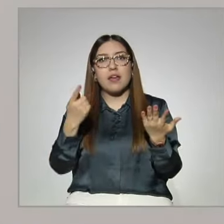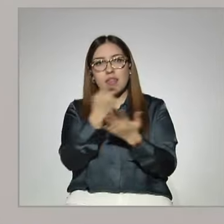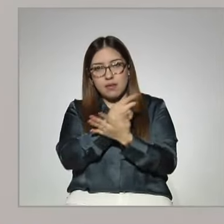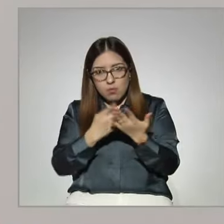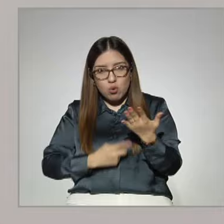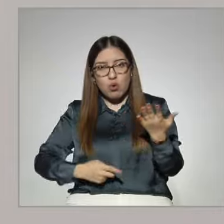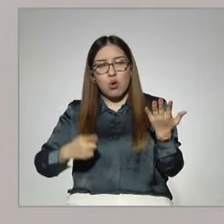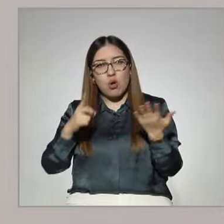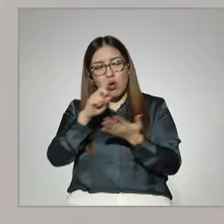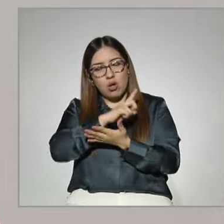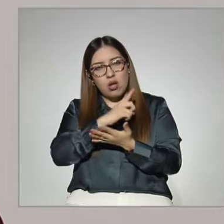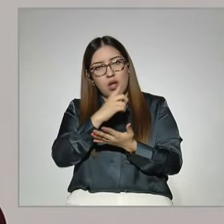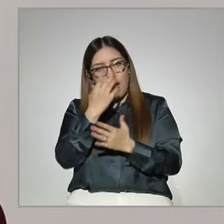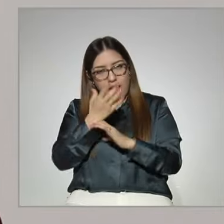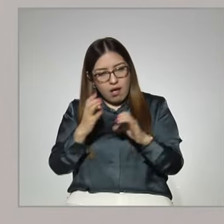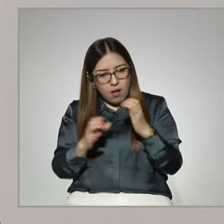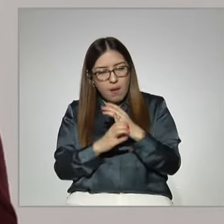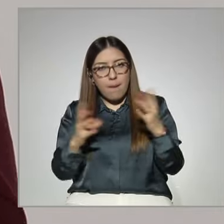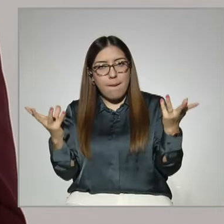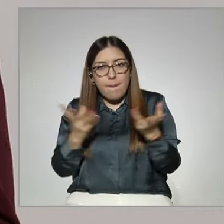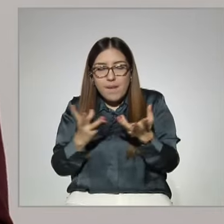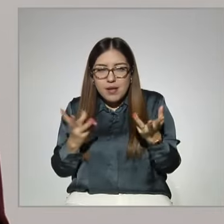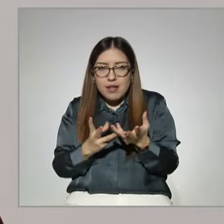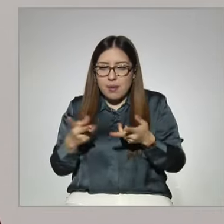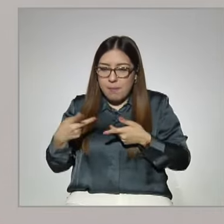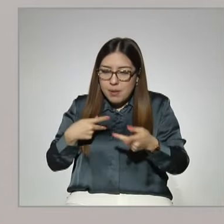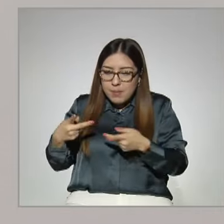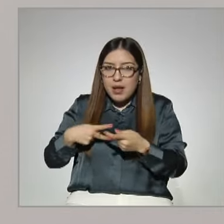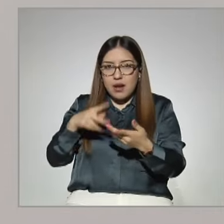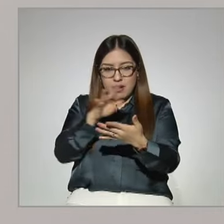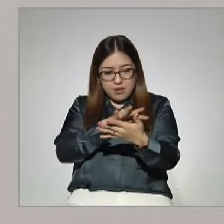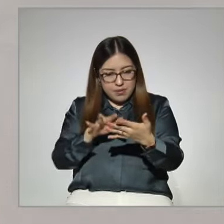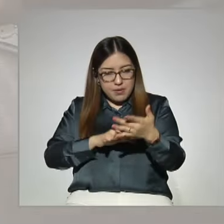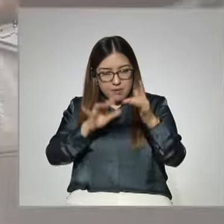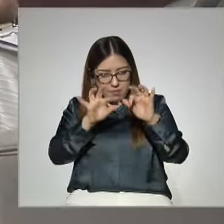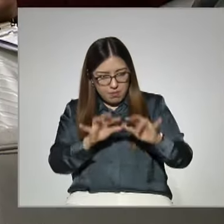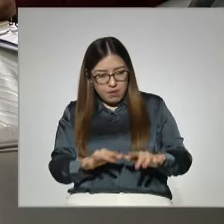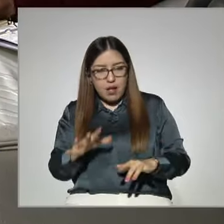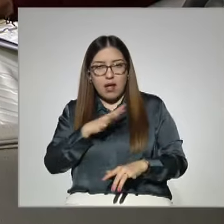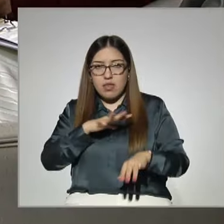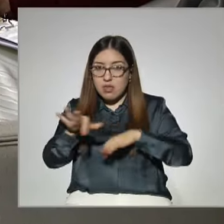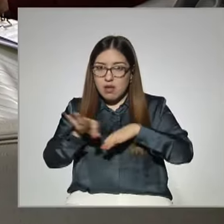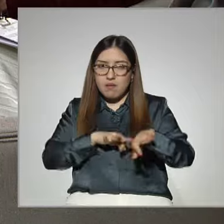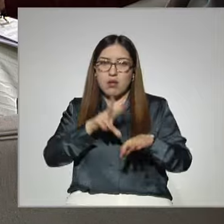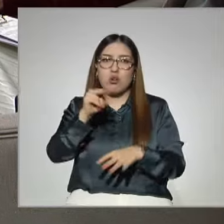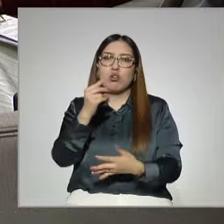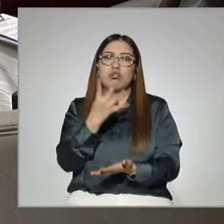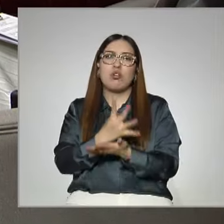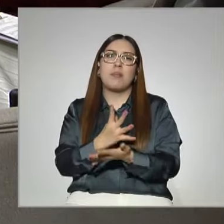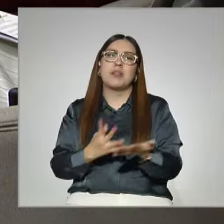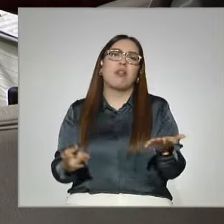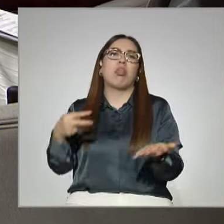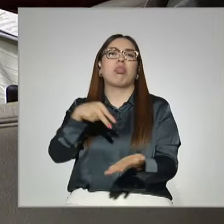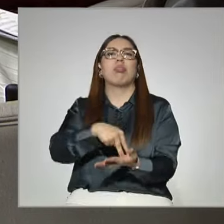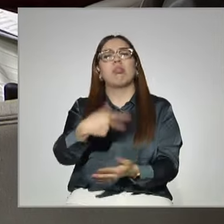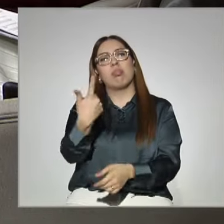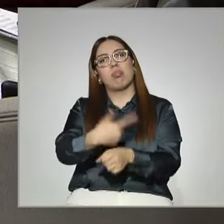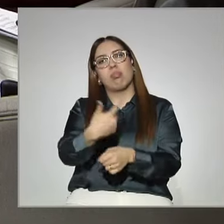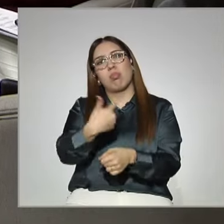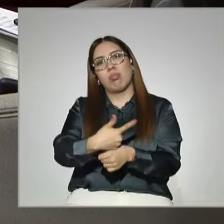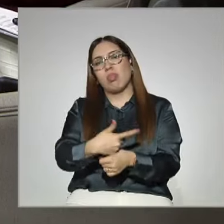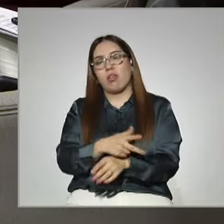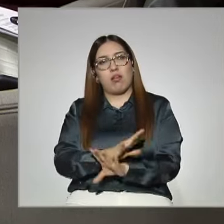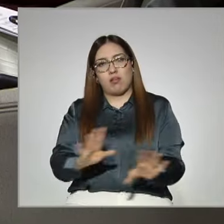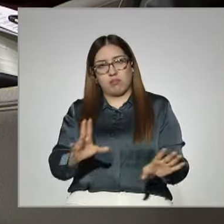investigan, preparan su guión. Es decir, hay un trabajo de fondo. No es nada más pararse enfrente de una cámara. Se necesita preparación.